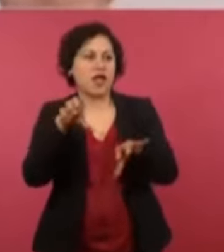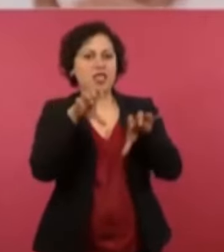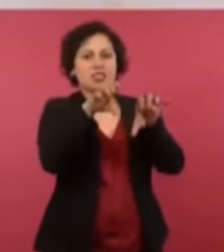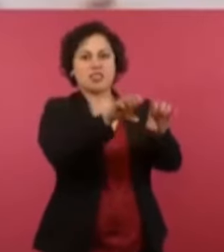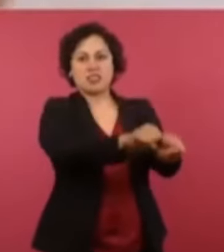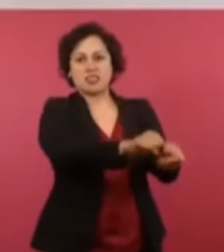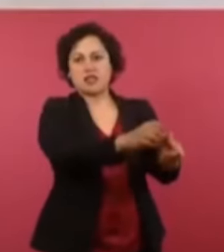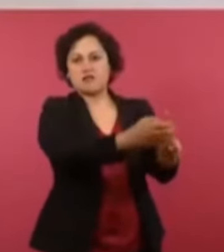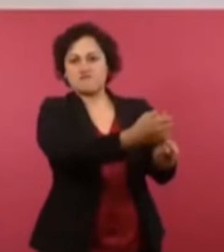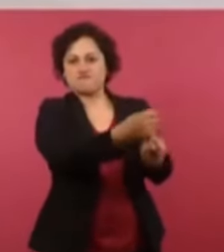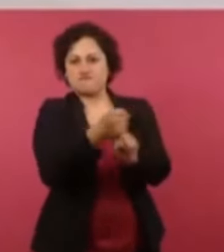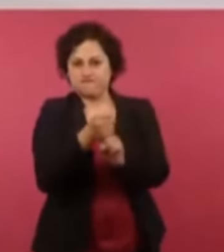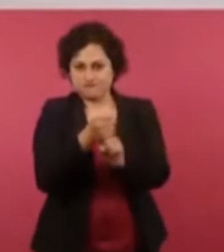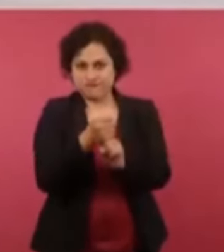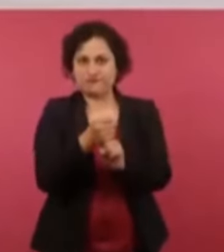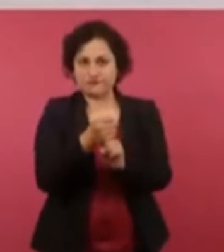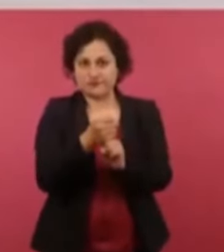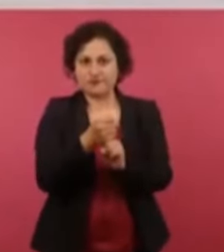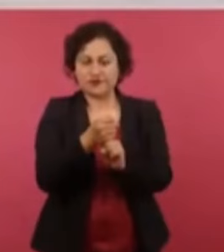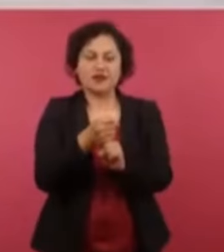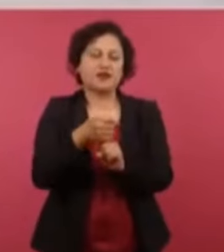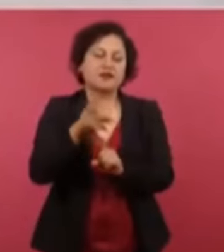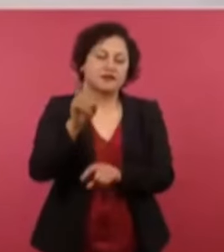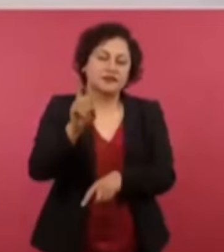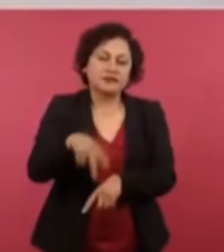y con los medios,